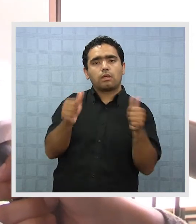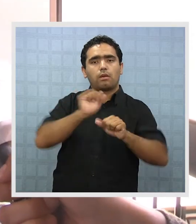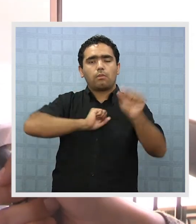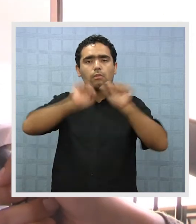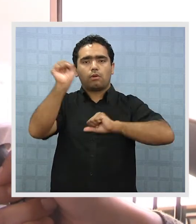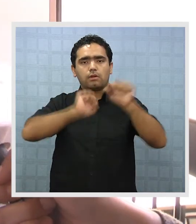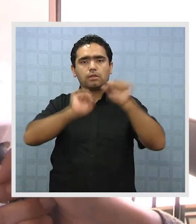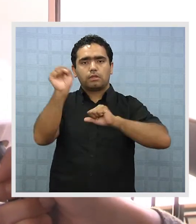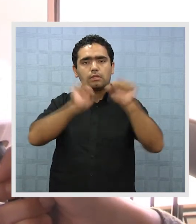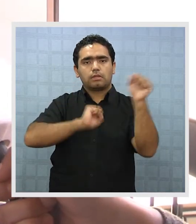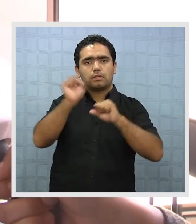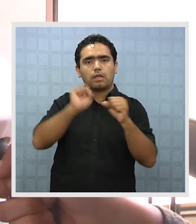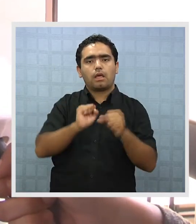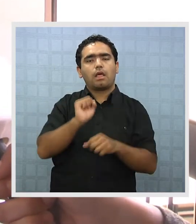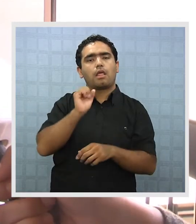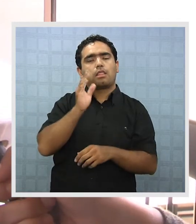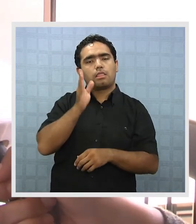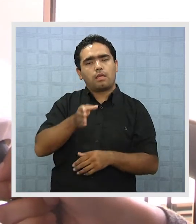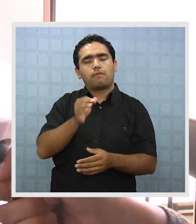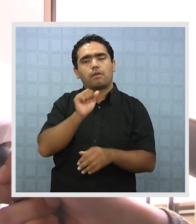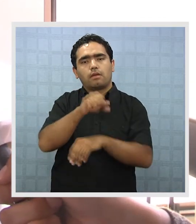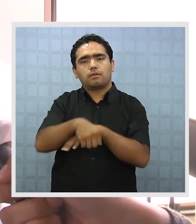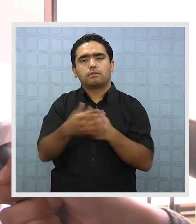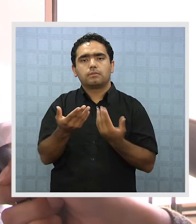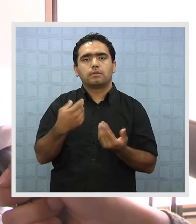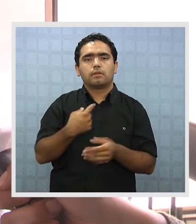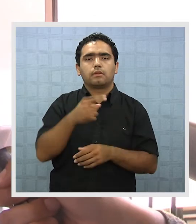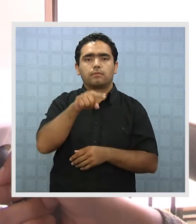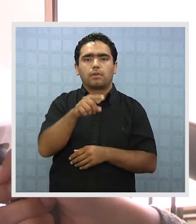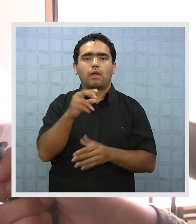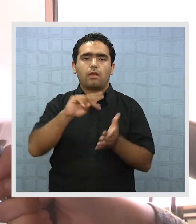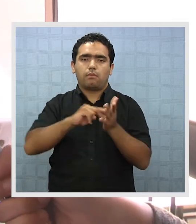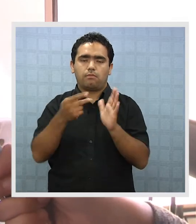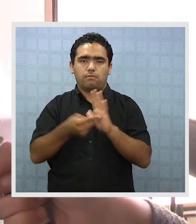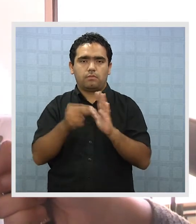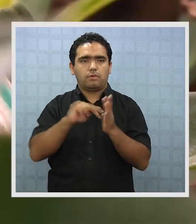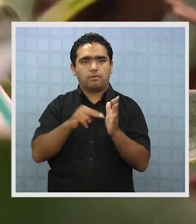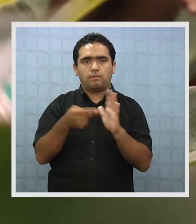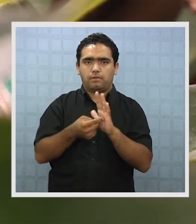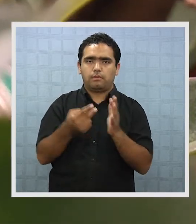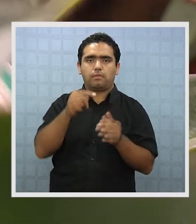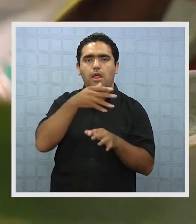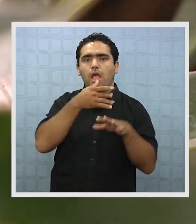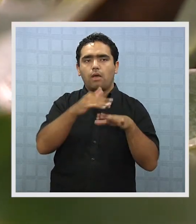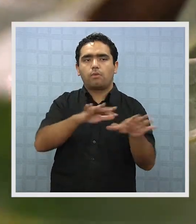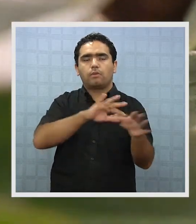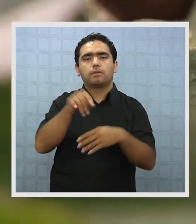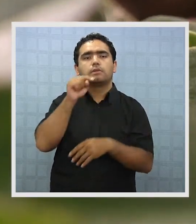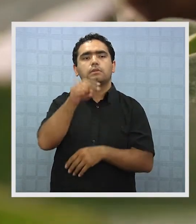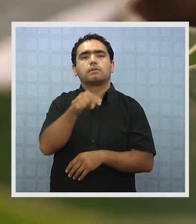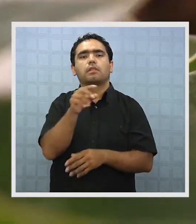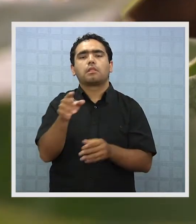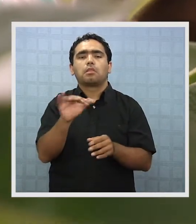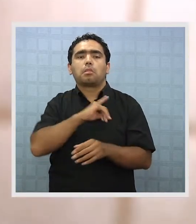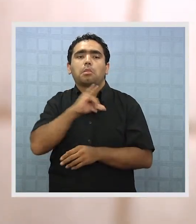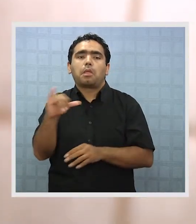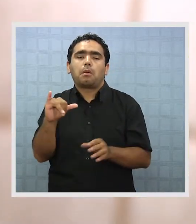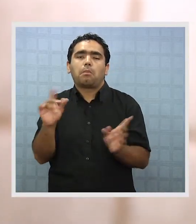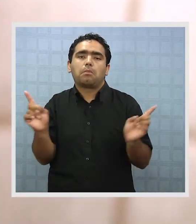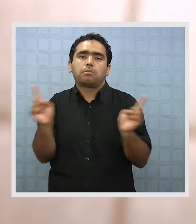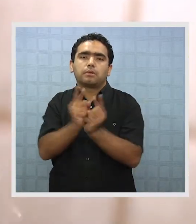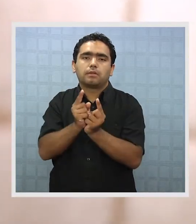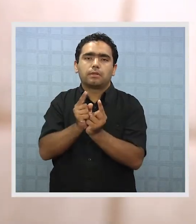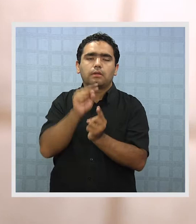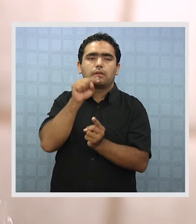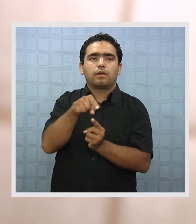asumirlo. Que hay un problema grave y serio respecto de los contenidos de arsénico en el agua. Finalmente, se concluyó que el problema